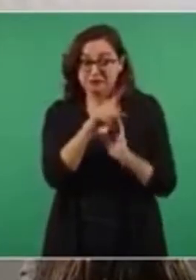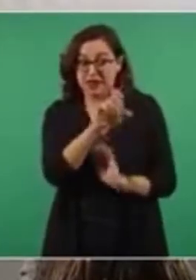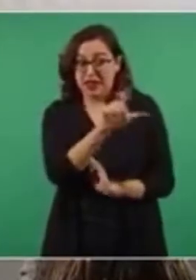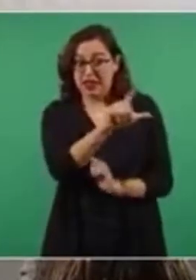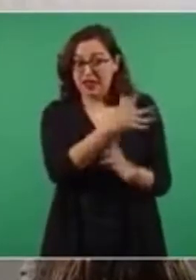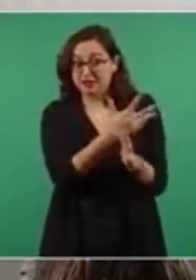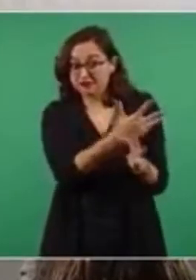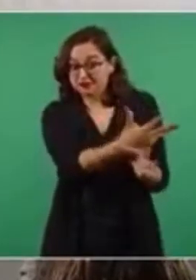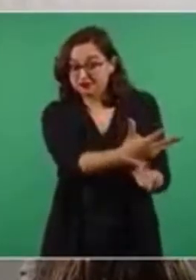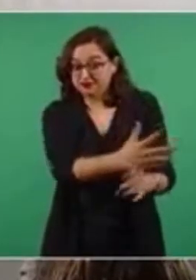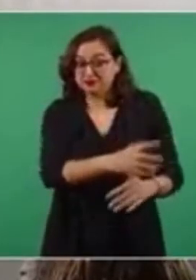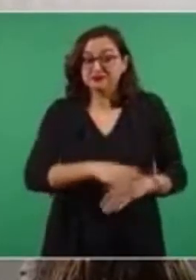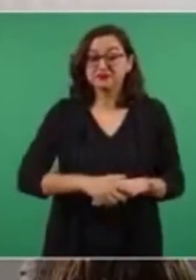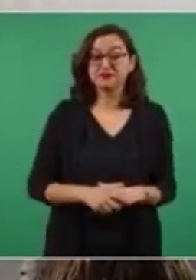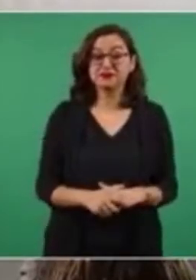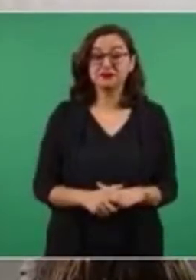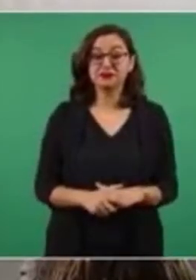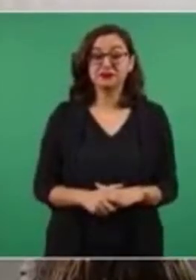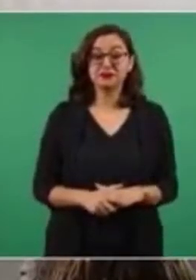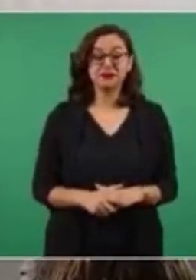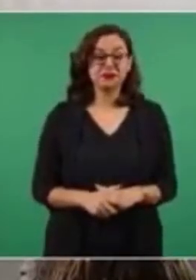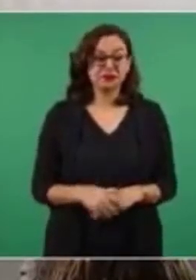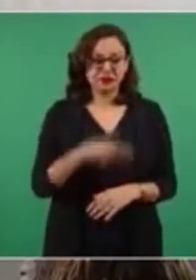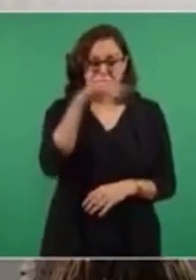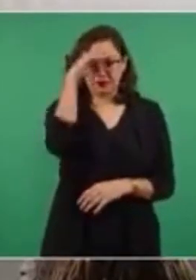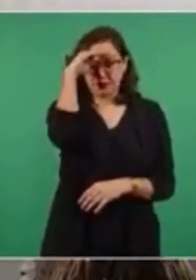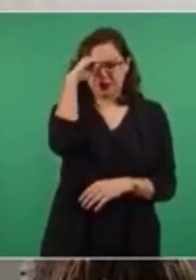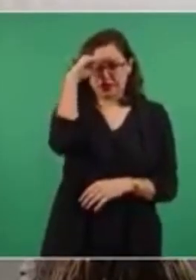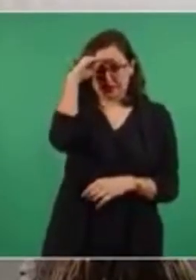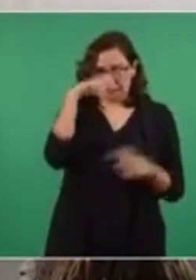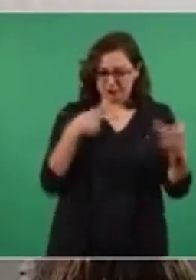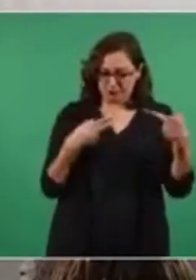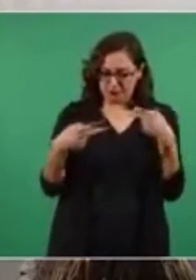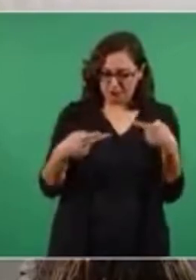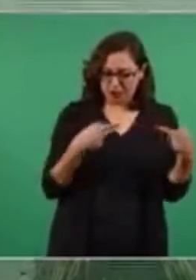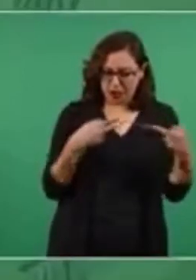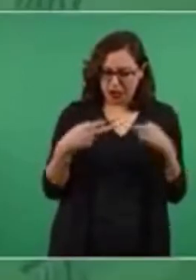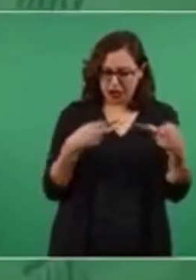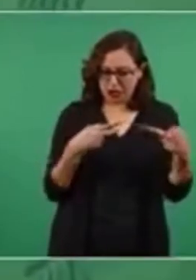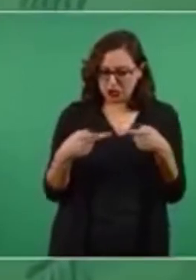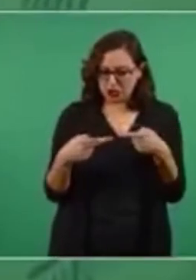Este es el asunto. Y fíjense cómo su estrategia era